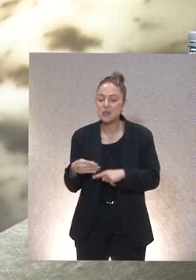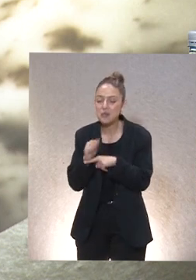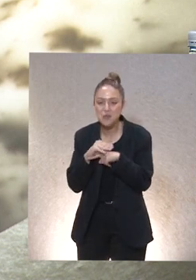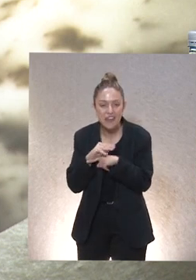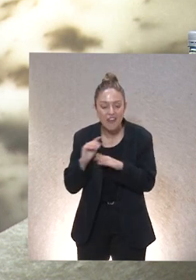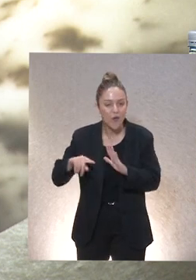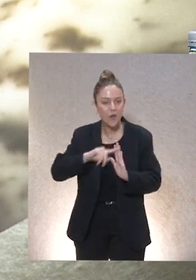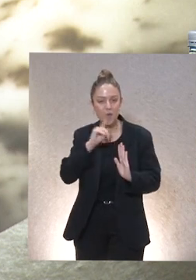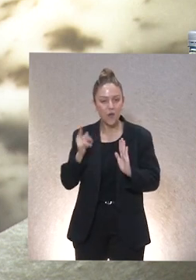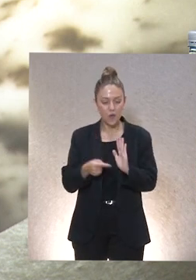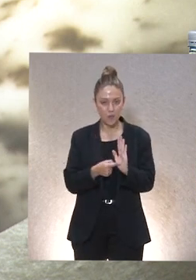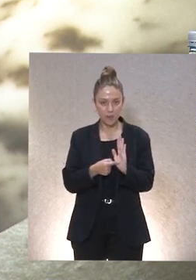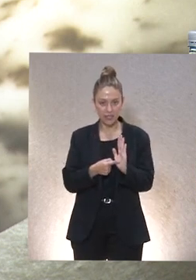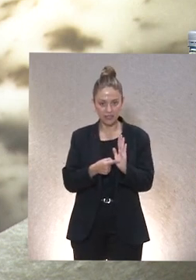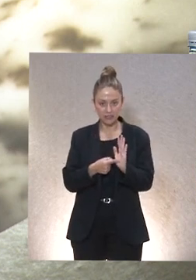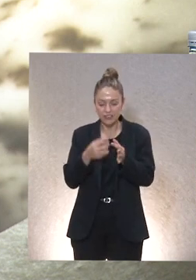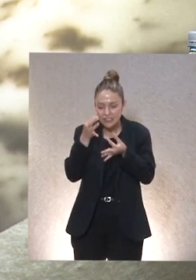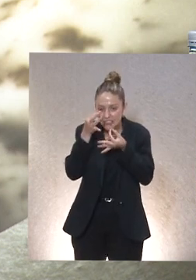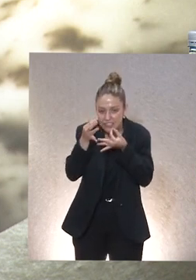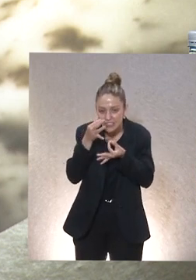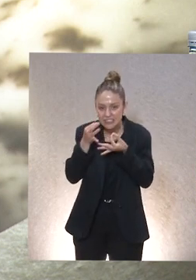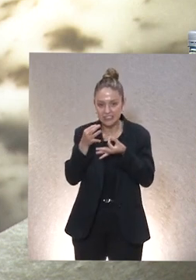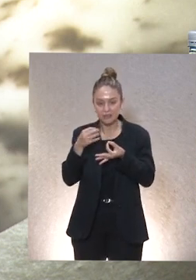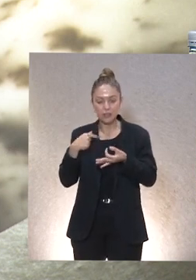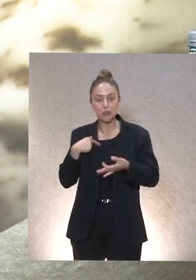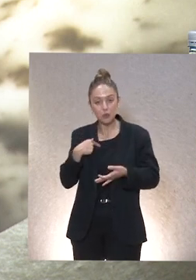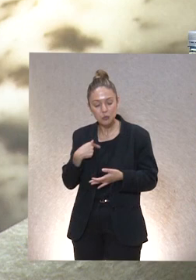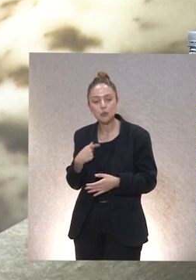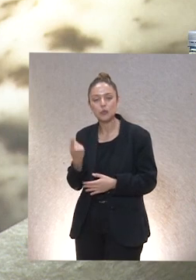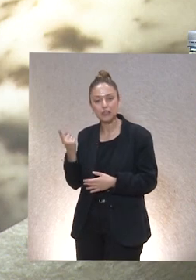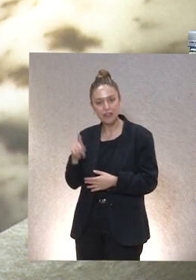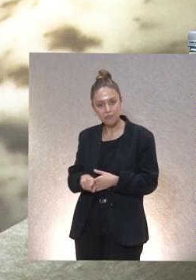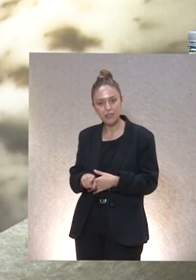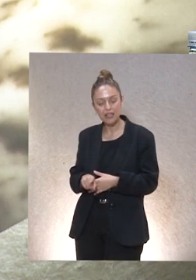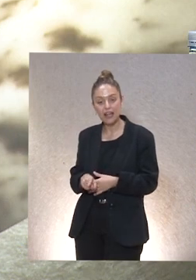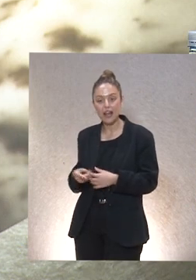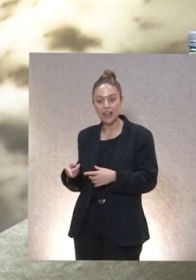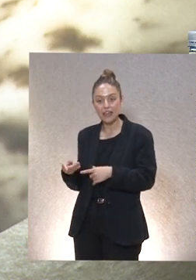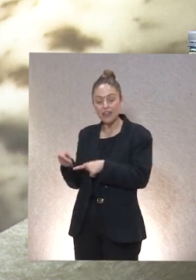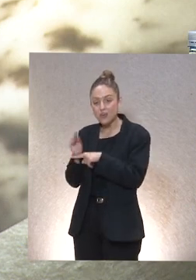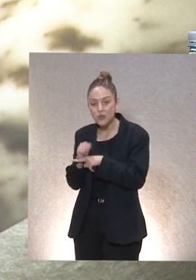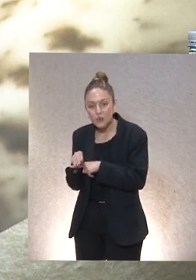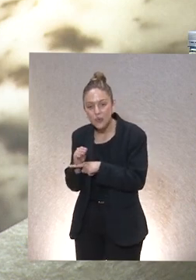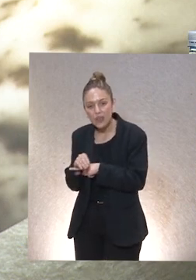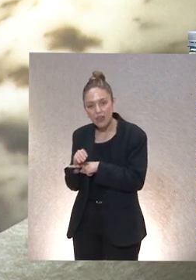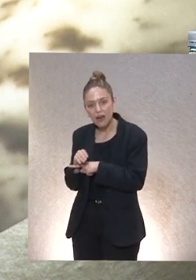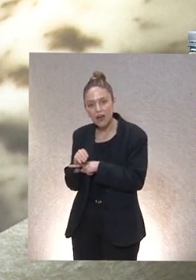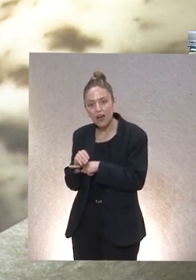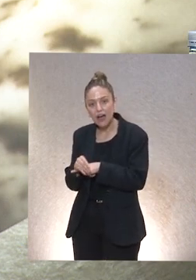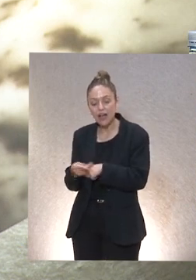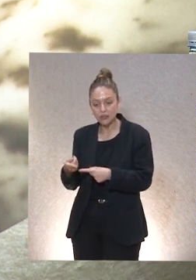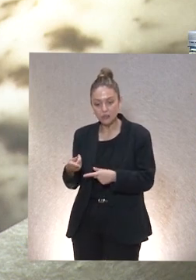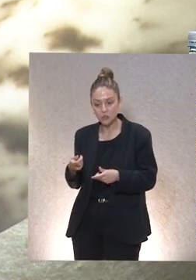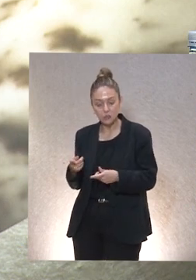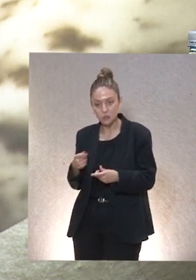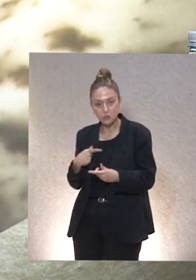persona y es un cuidado de una cierta manera pero tú estás dispuesta también la persona que cuida ofrece eso tú estás dispuesta a recibir